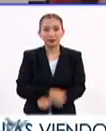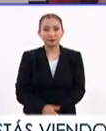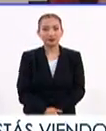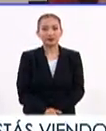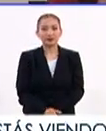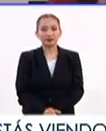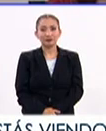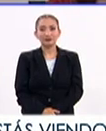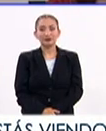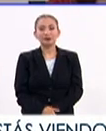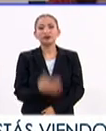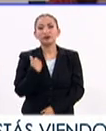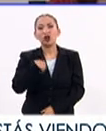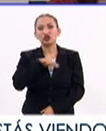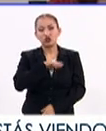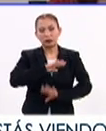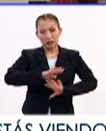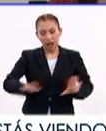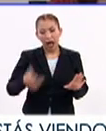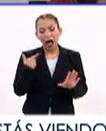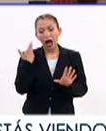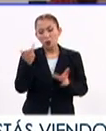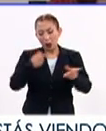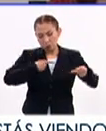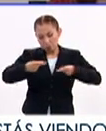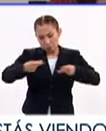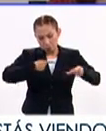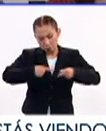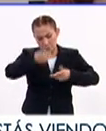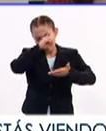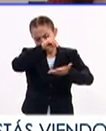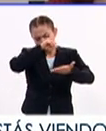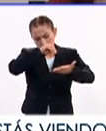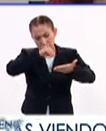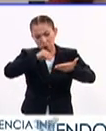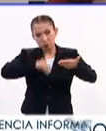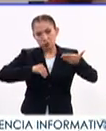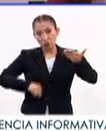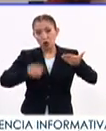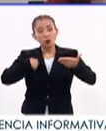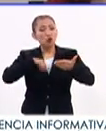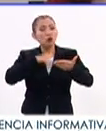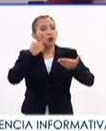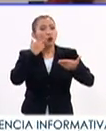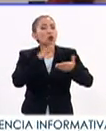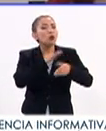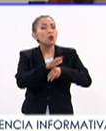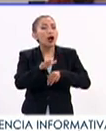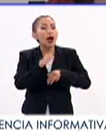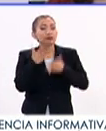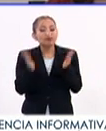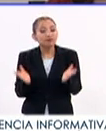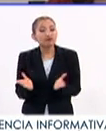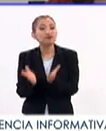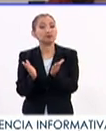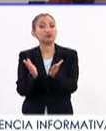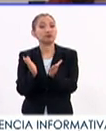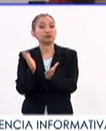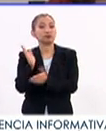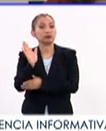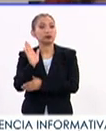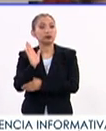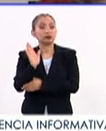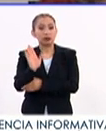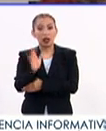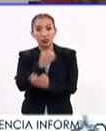Nosotros hemos trazado una ruta en la cual lo que buscamos es impulsar una